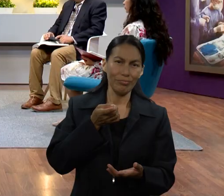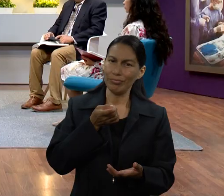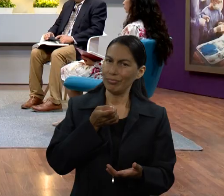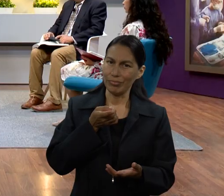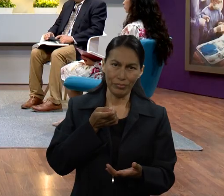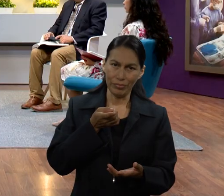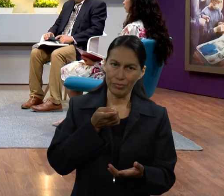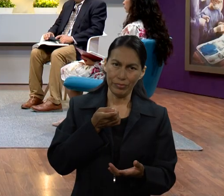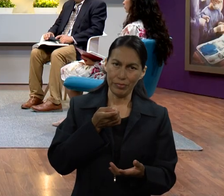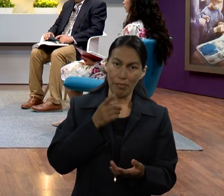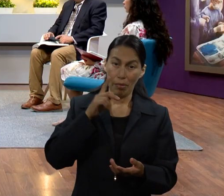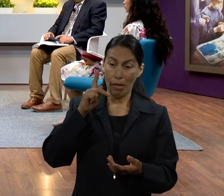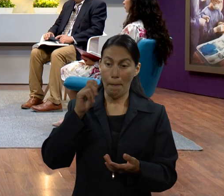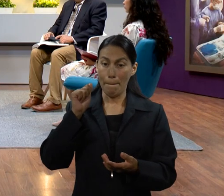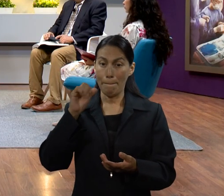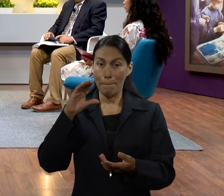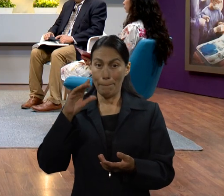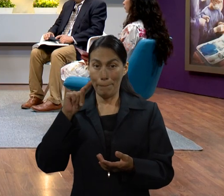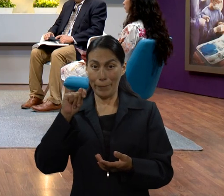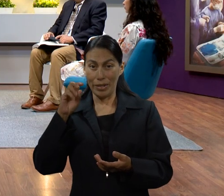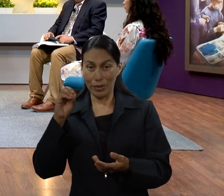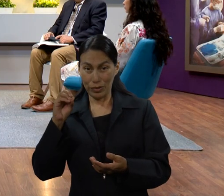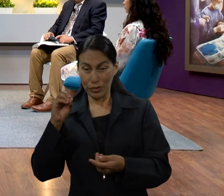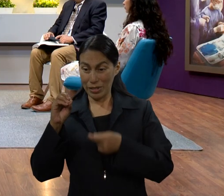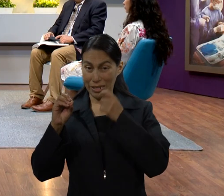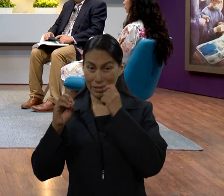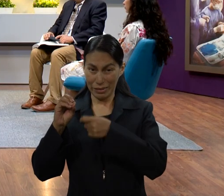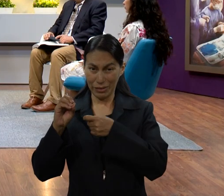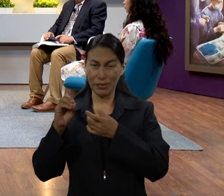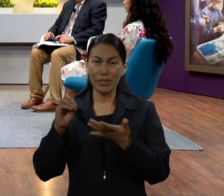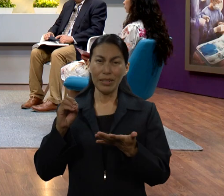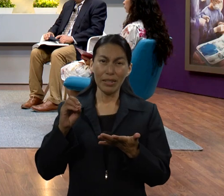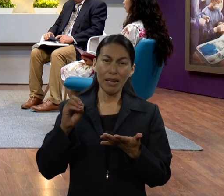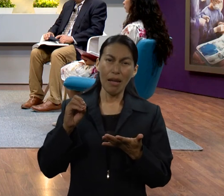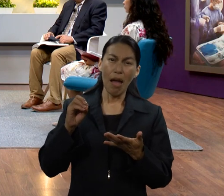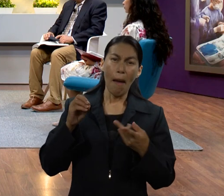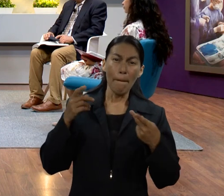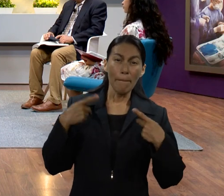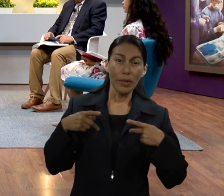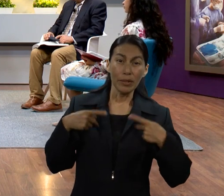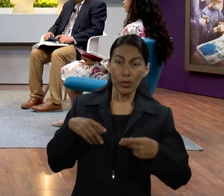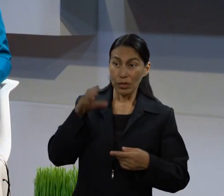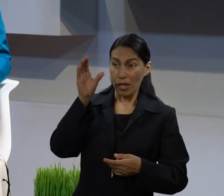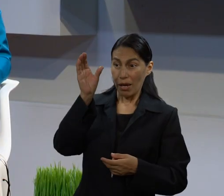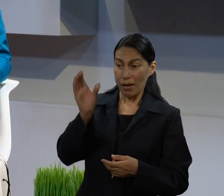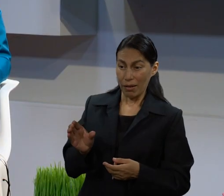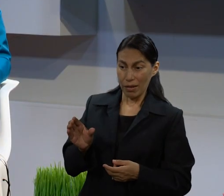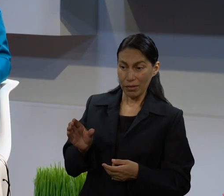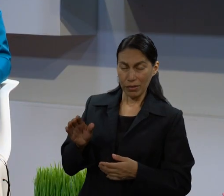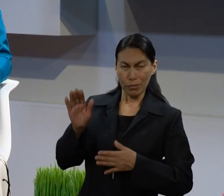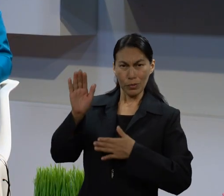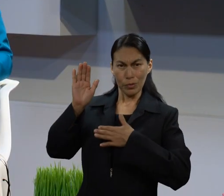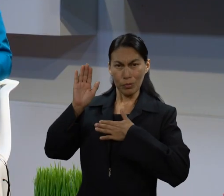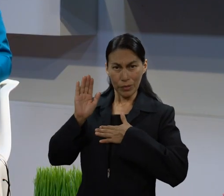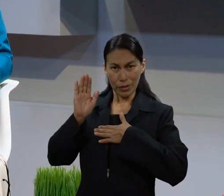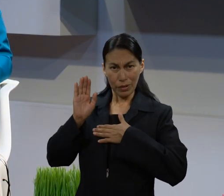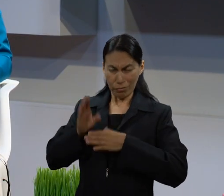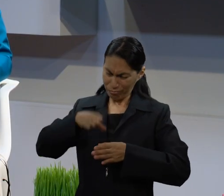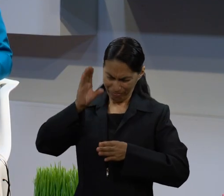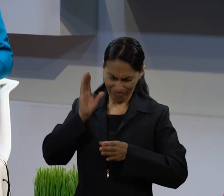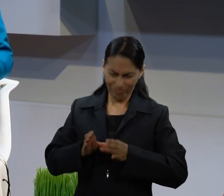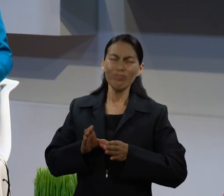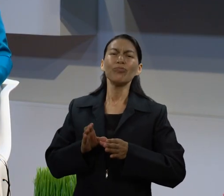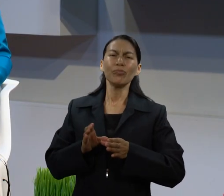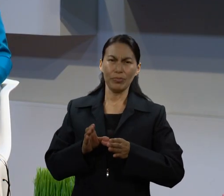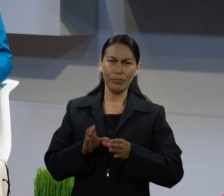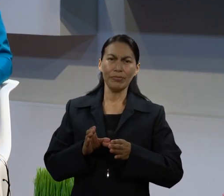Tienen implicaciones donde la personalidad, el carácter de quien promete, pues es su